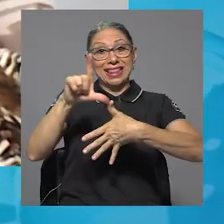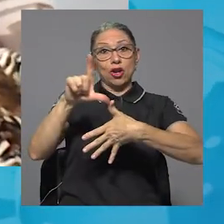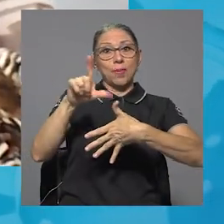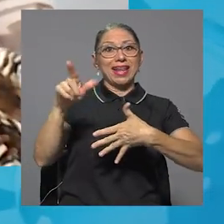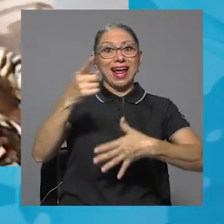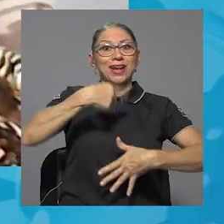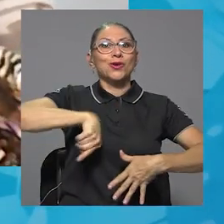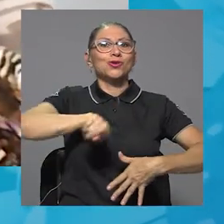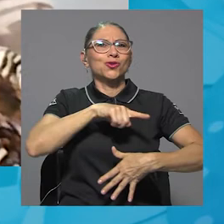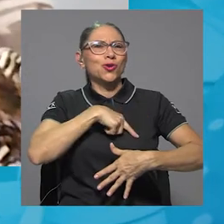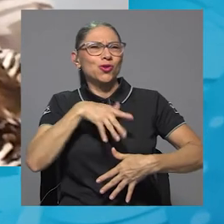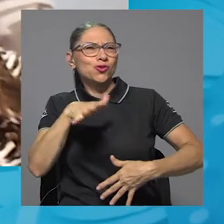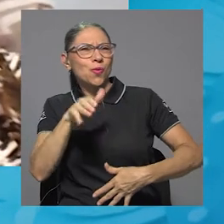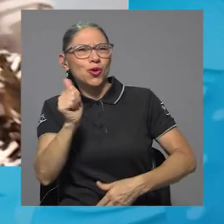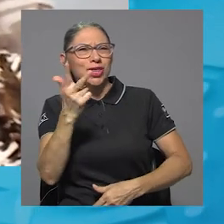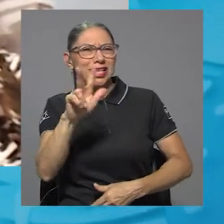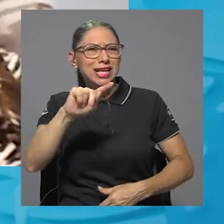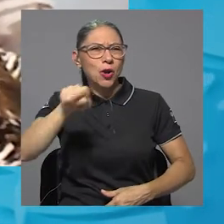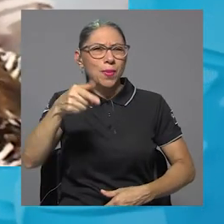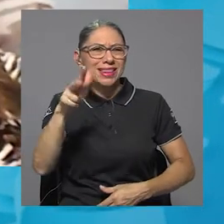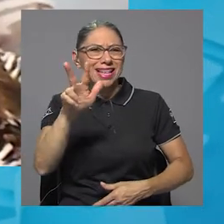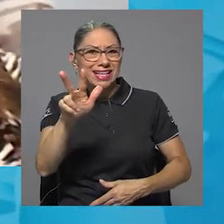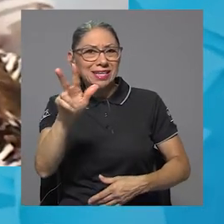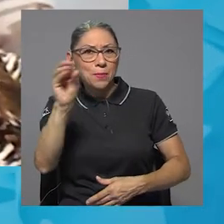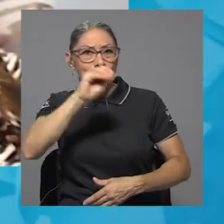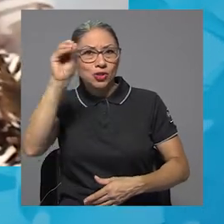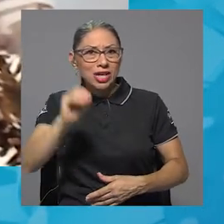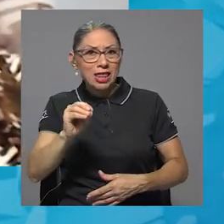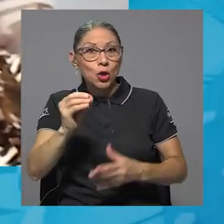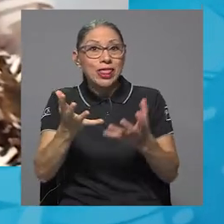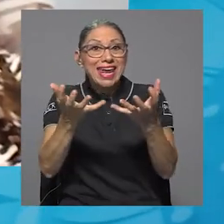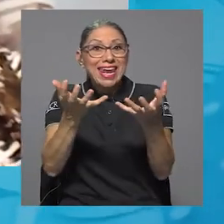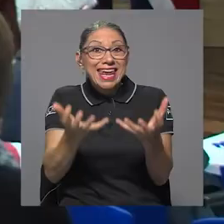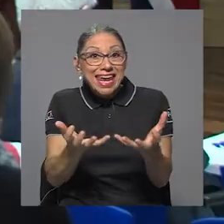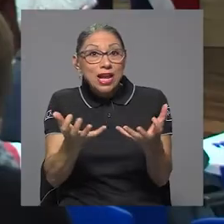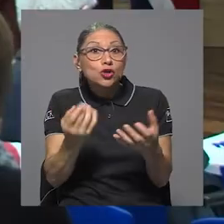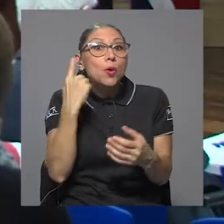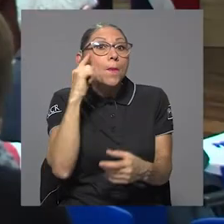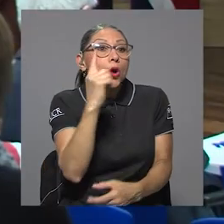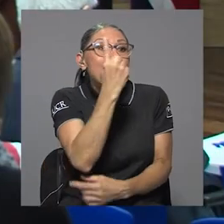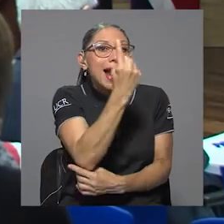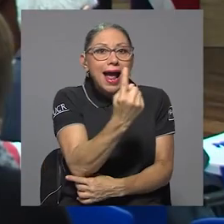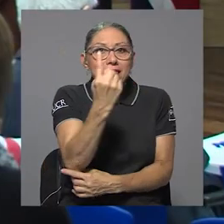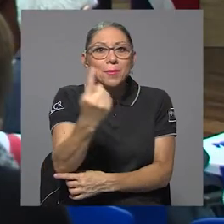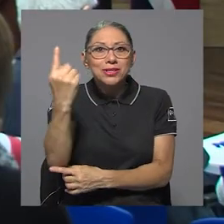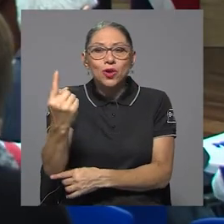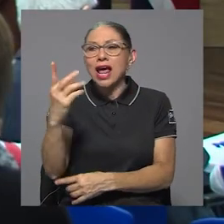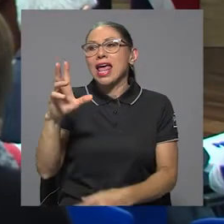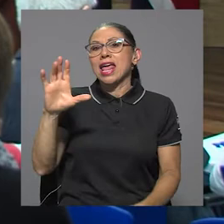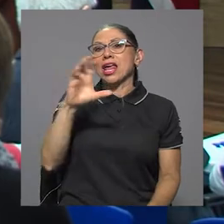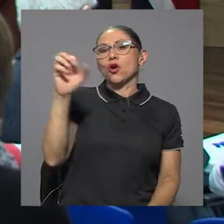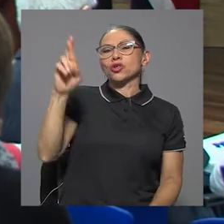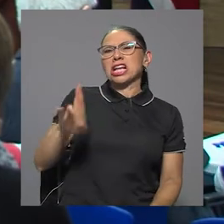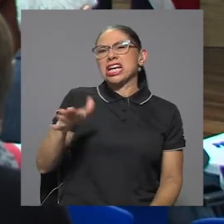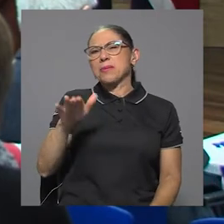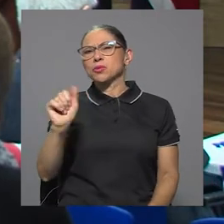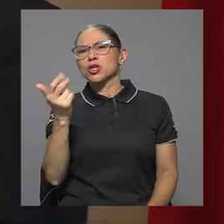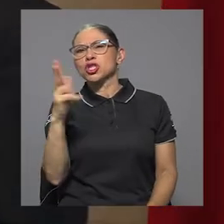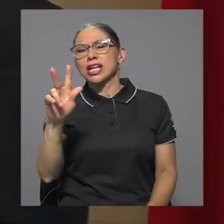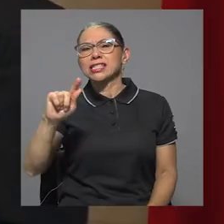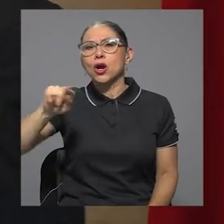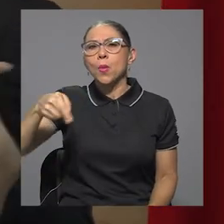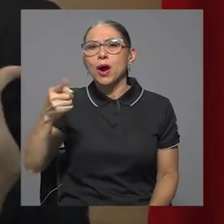estamos como en un 13,7% de kilogramos por habitantes y en Costa Rica estamos como en 13,1%.